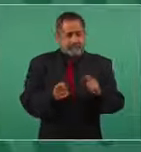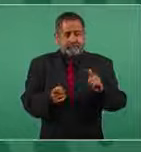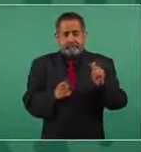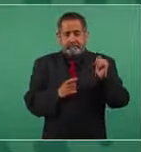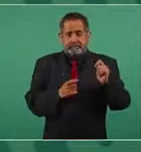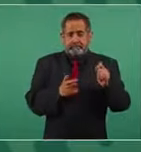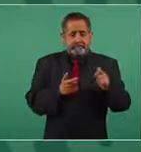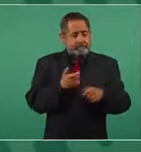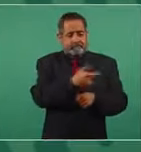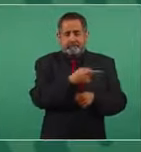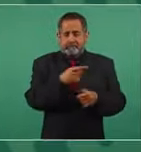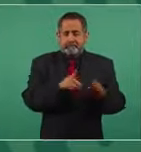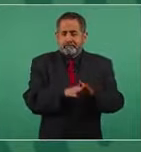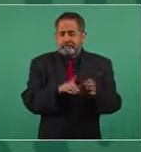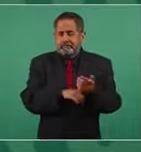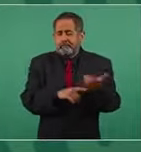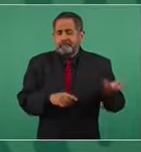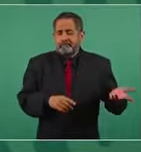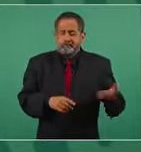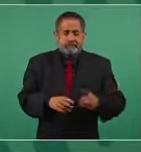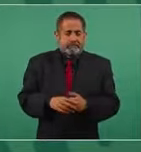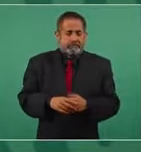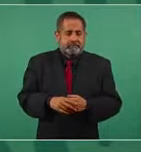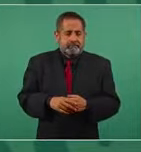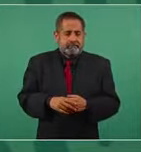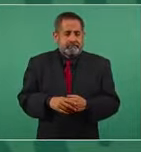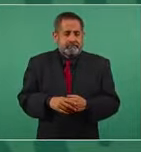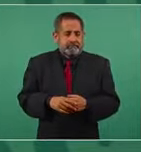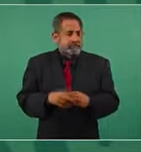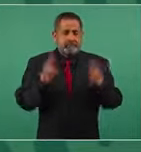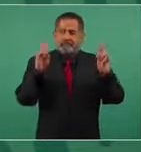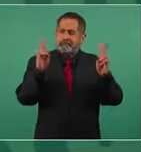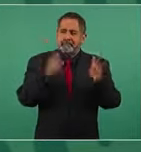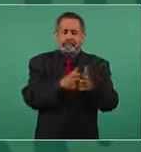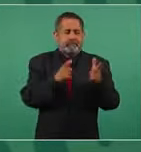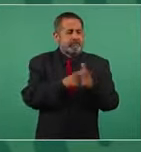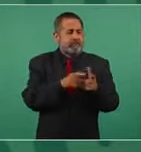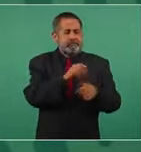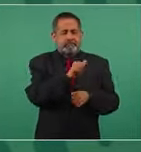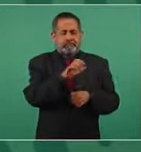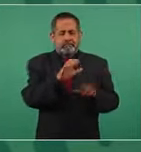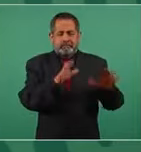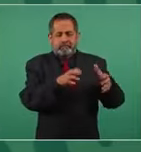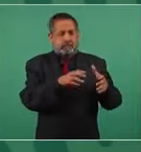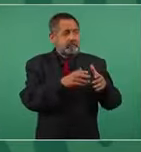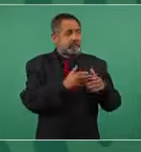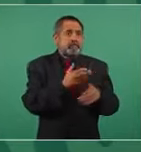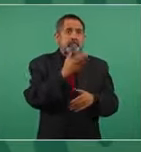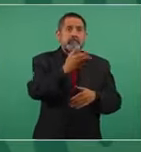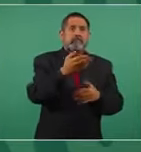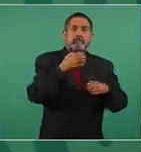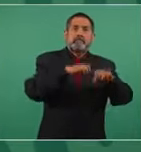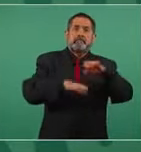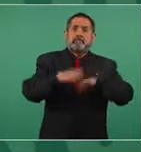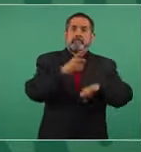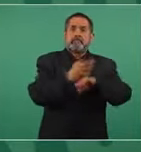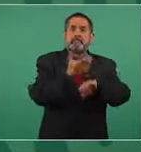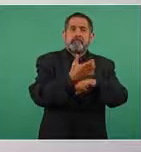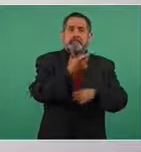los de la llamada sociedad civil a la embajada de Estados Unidos